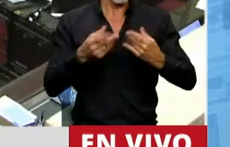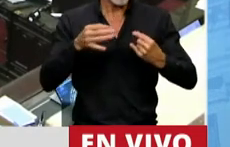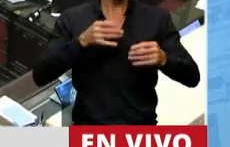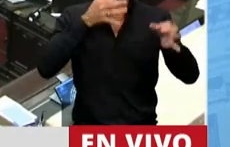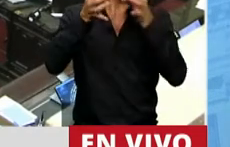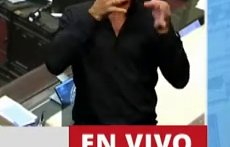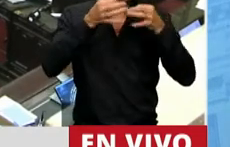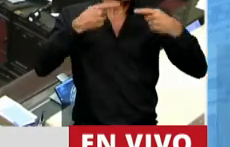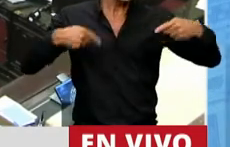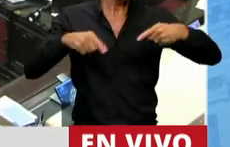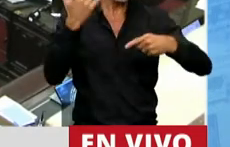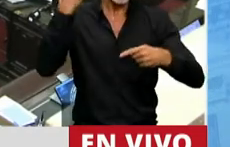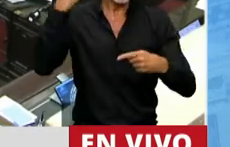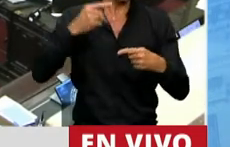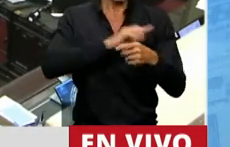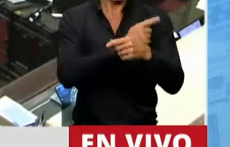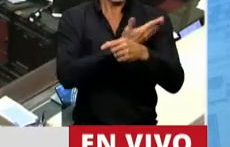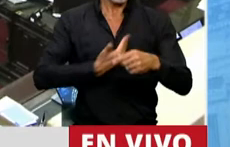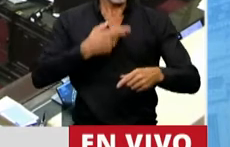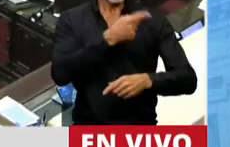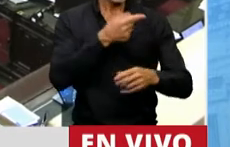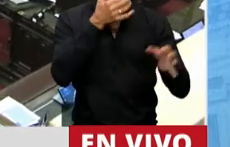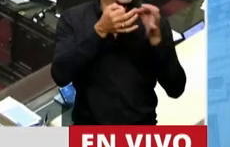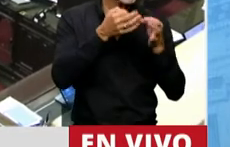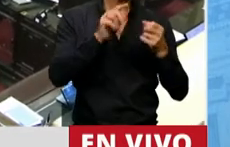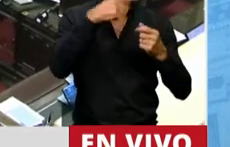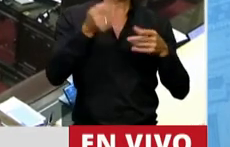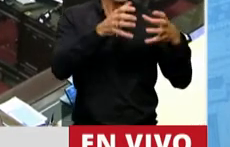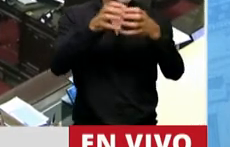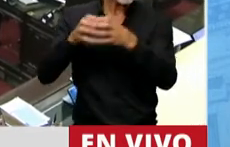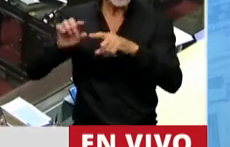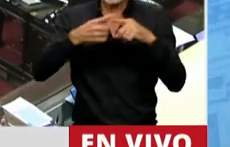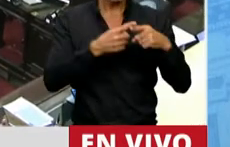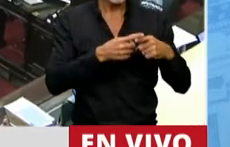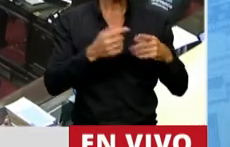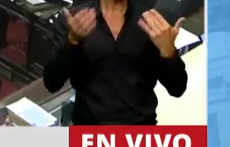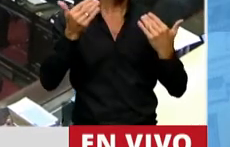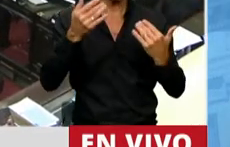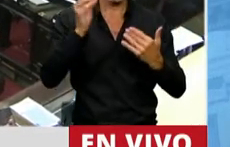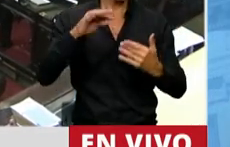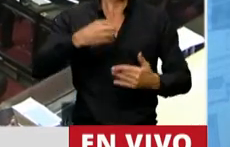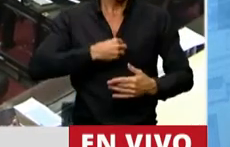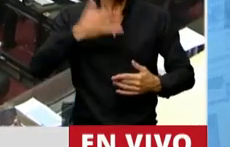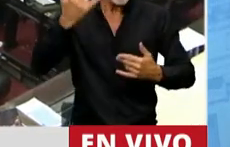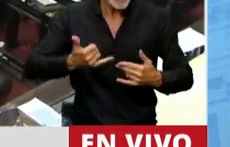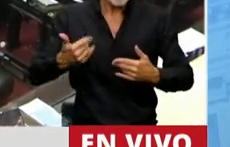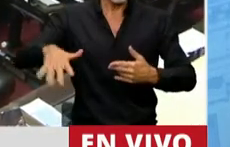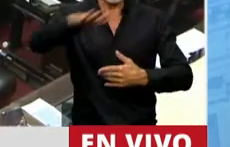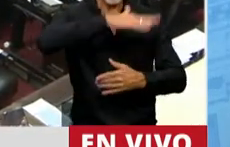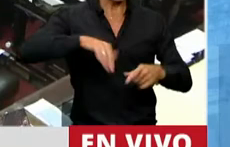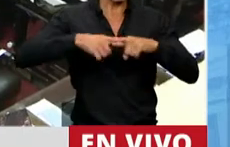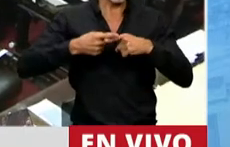conversaciones que tuvimos con el Poder Ejecutivo, con todos los bloques, fueron posibles por esa voluntad política, política